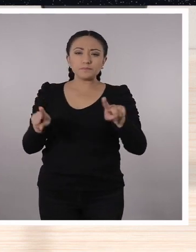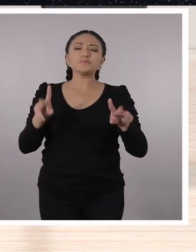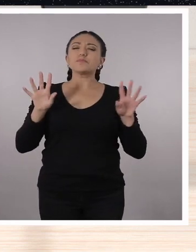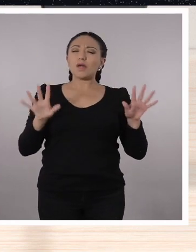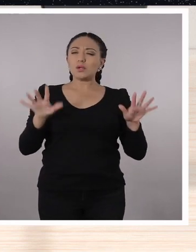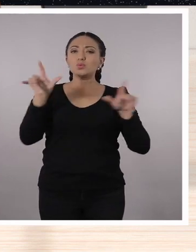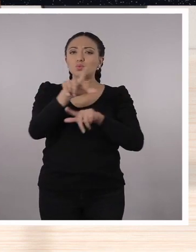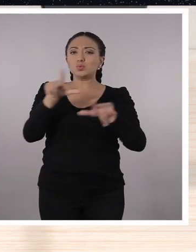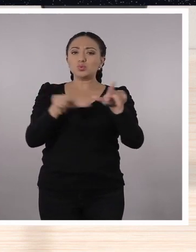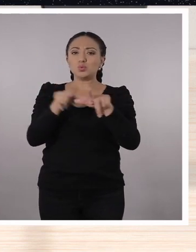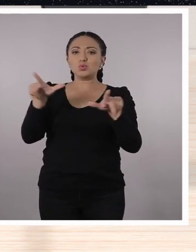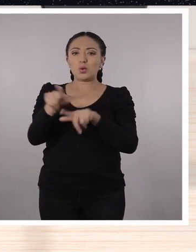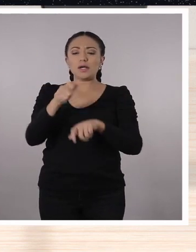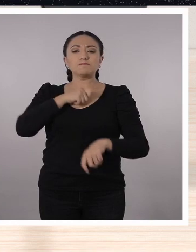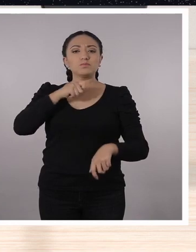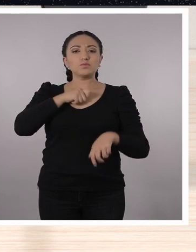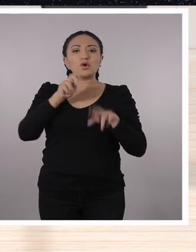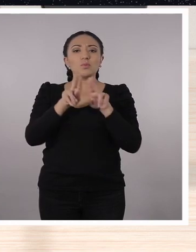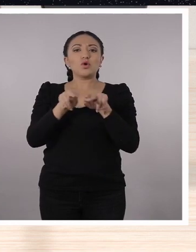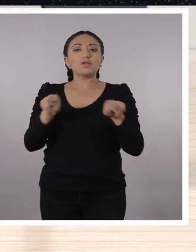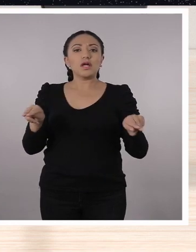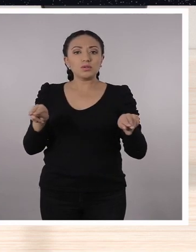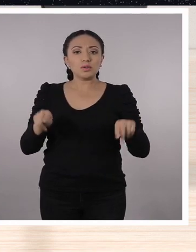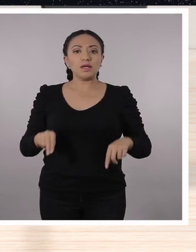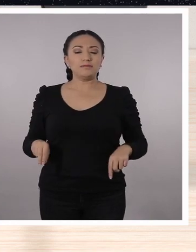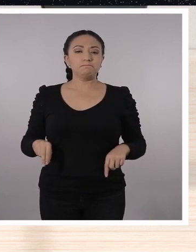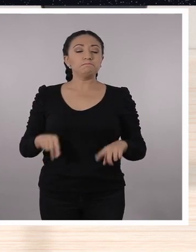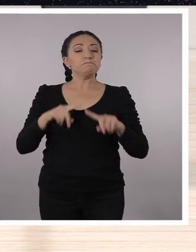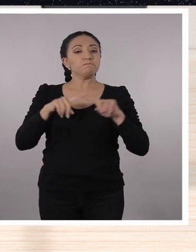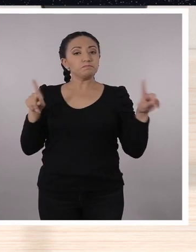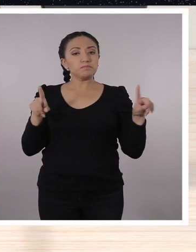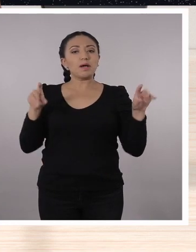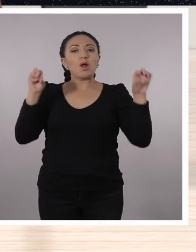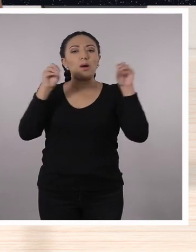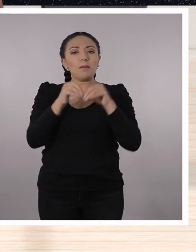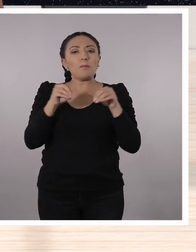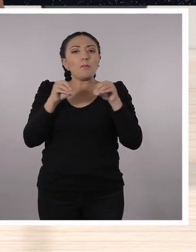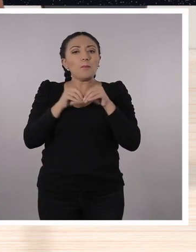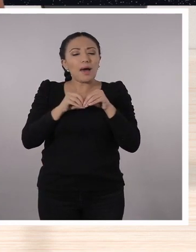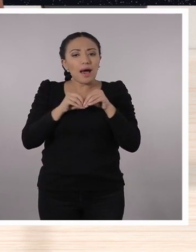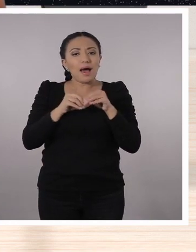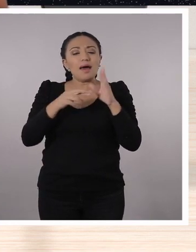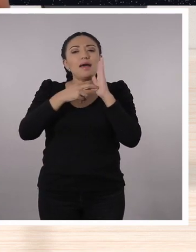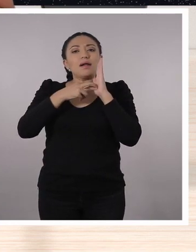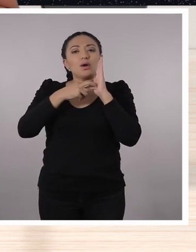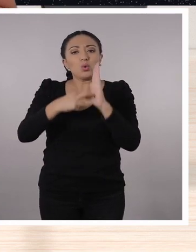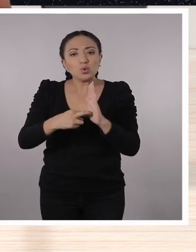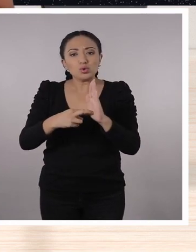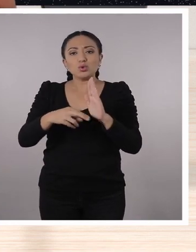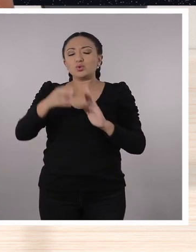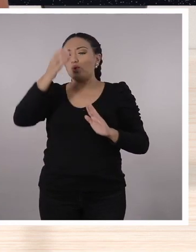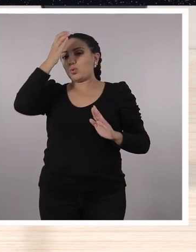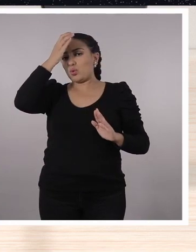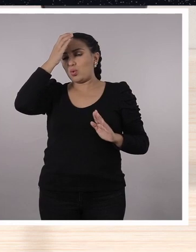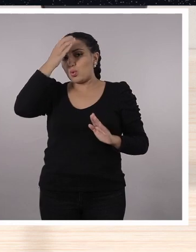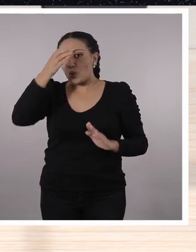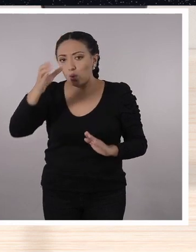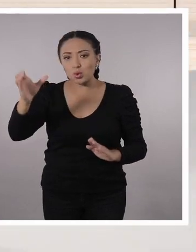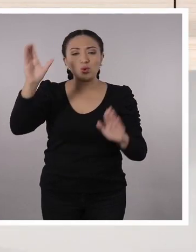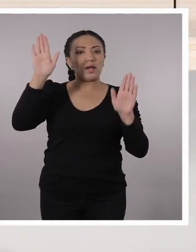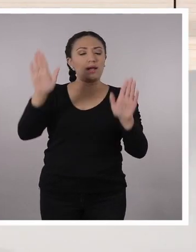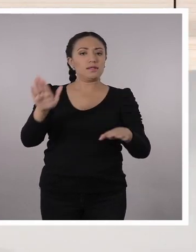naturales, algunos recursos naturales, pero sobre todo los recursos culturales intangibles de nuestro país.